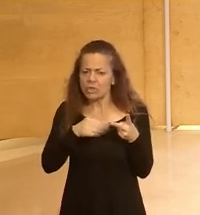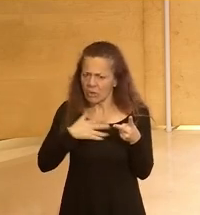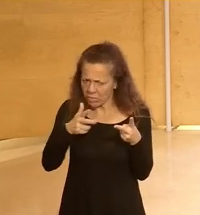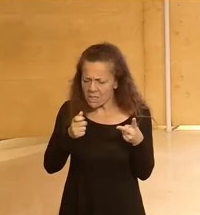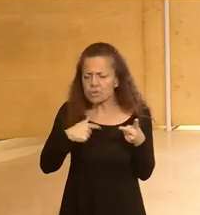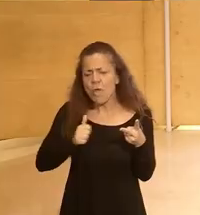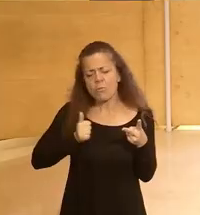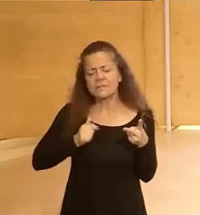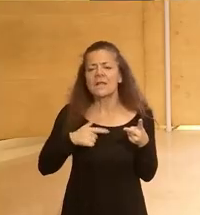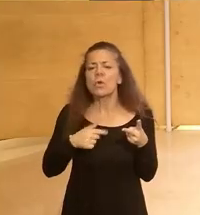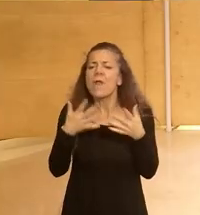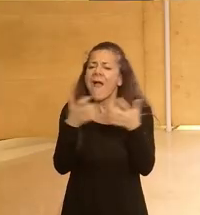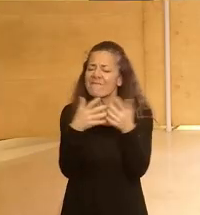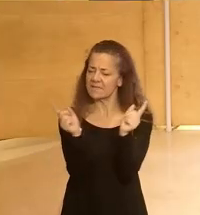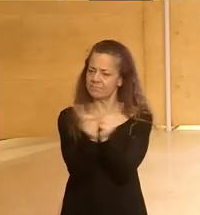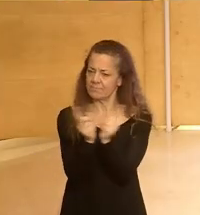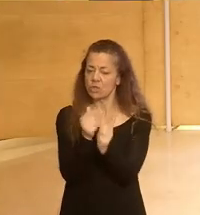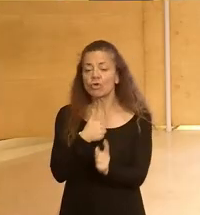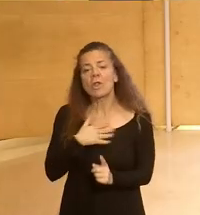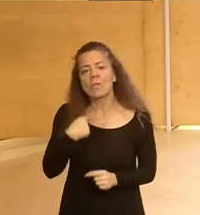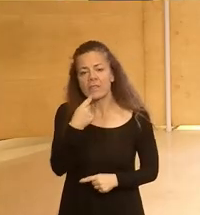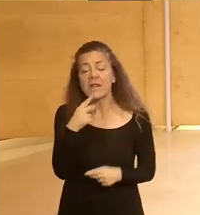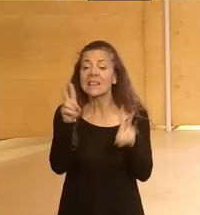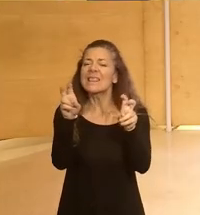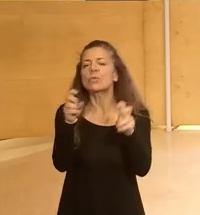siempre he querido decir muy brevemente un titular